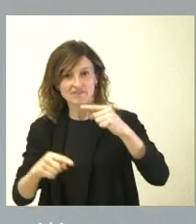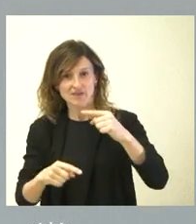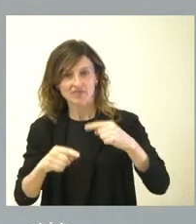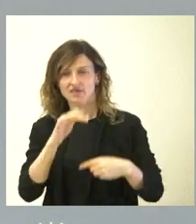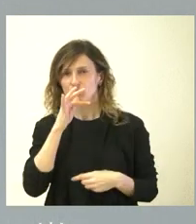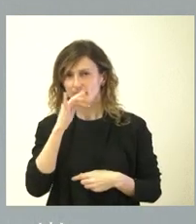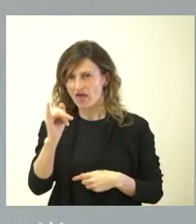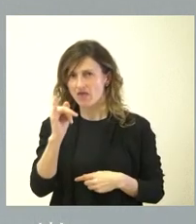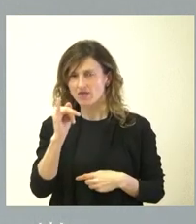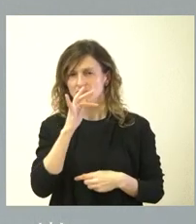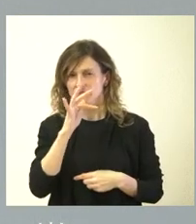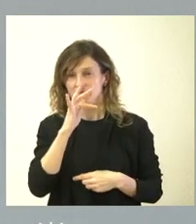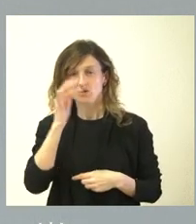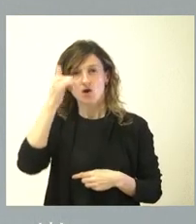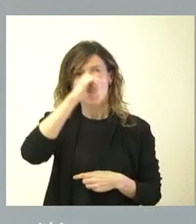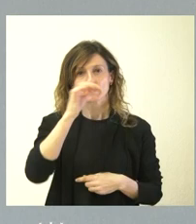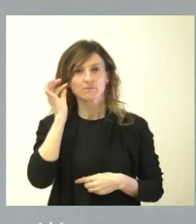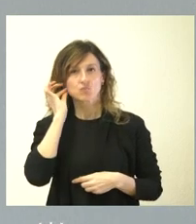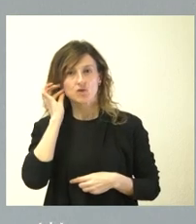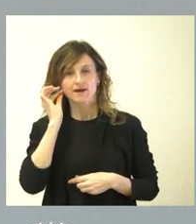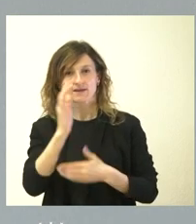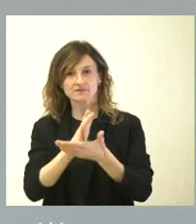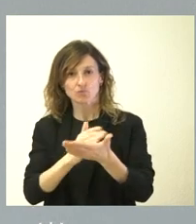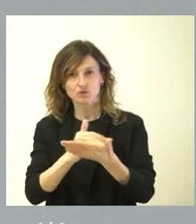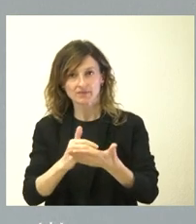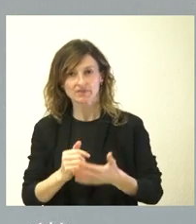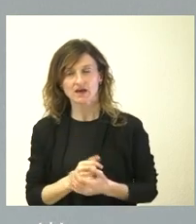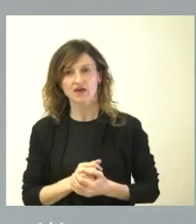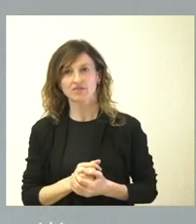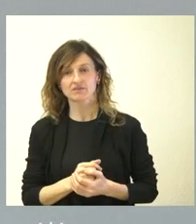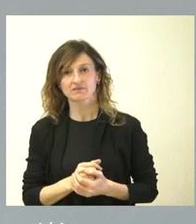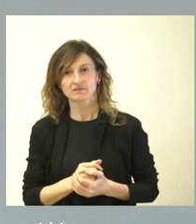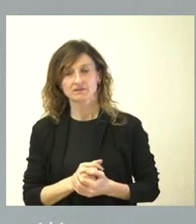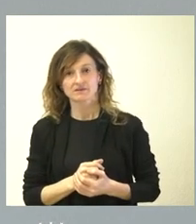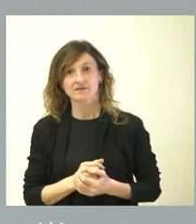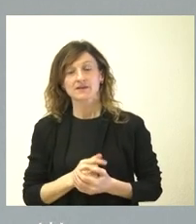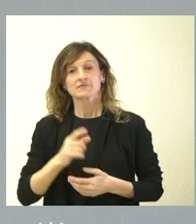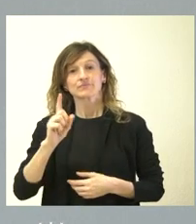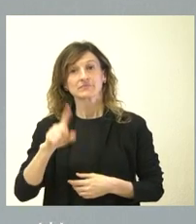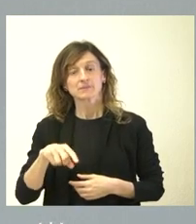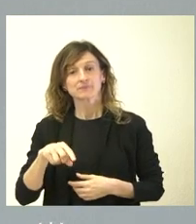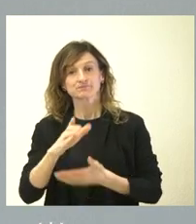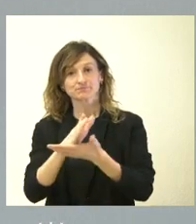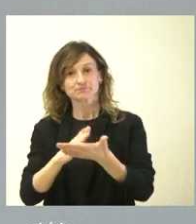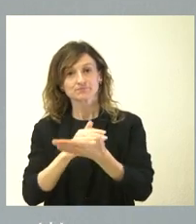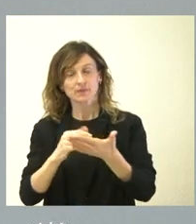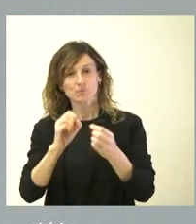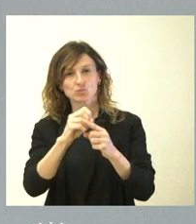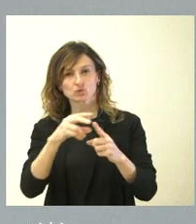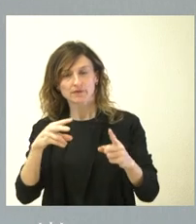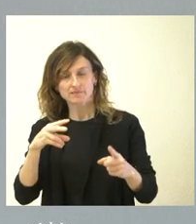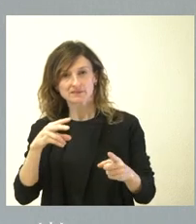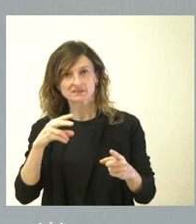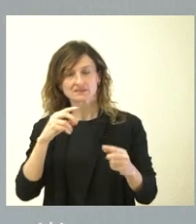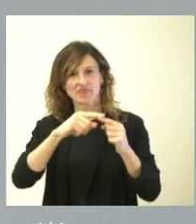entre mujeres y hombres en nuestra comunidad autónoma. Y el hecho de que seamos una comunidad autónoma que, desde el punto de vista de las